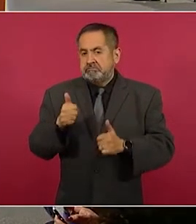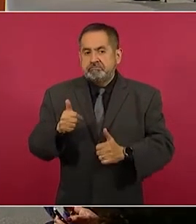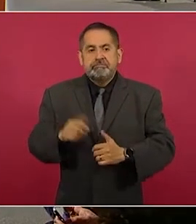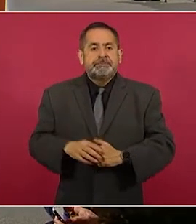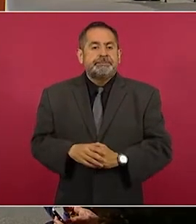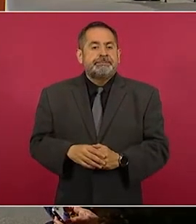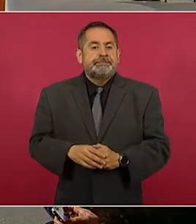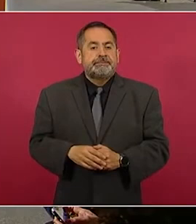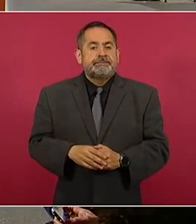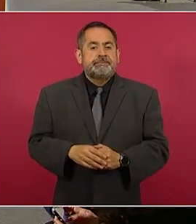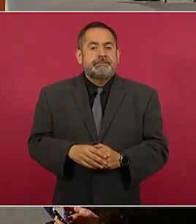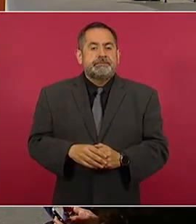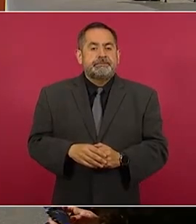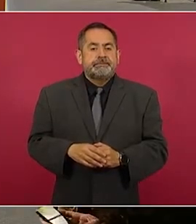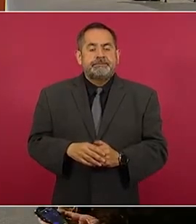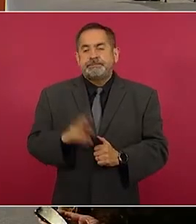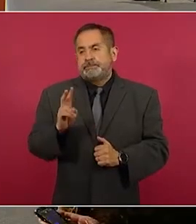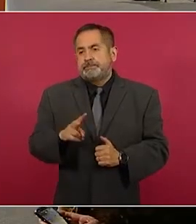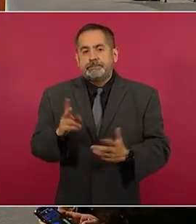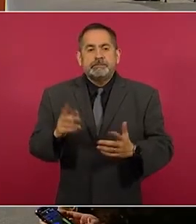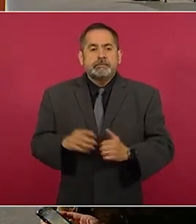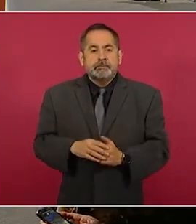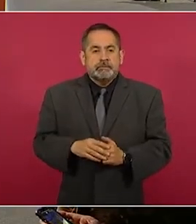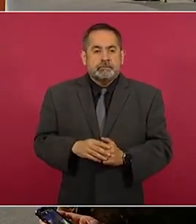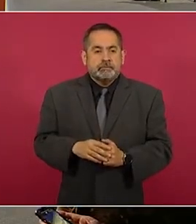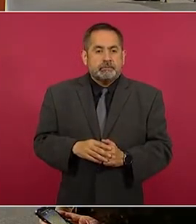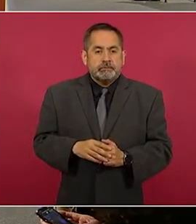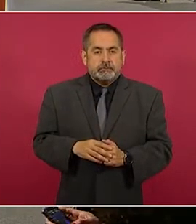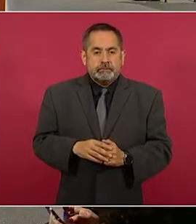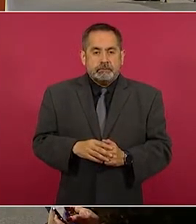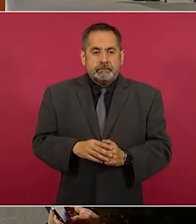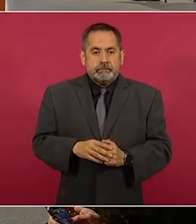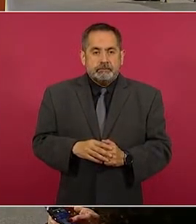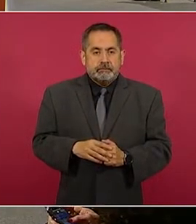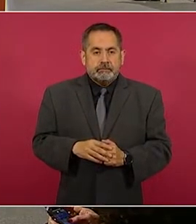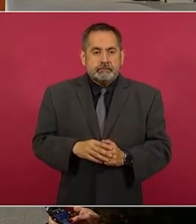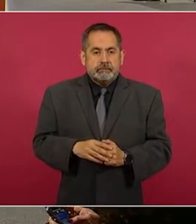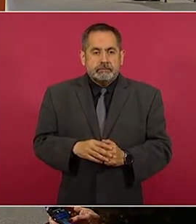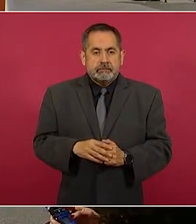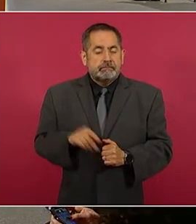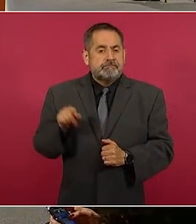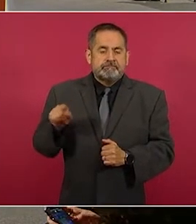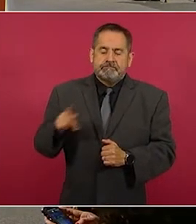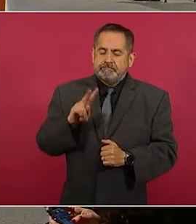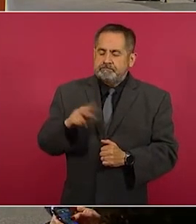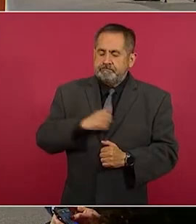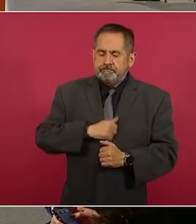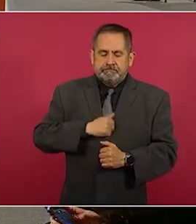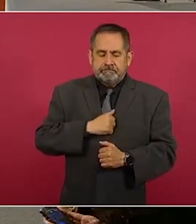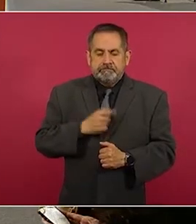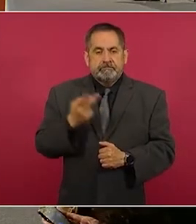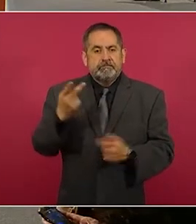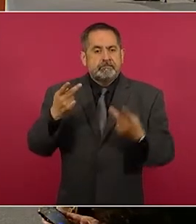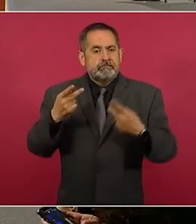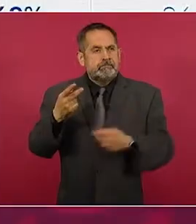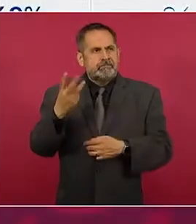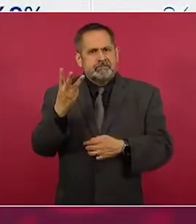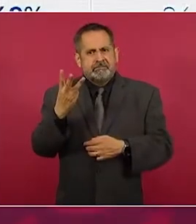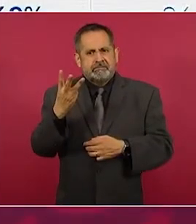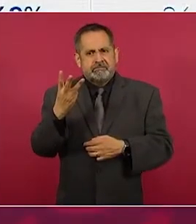Aquí lamentablemente perdieron la vida tres personas porque